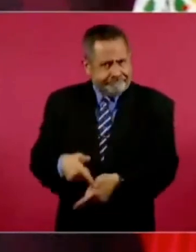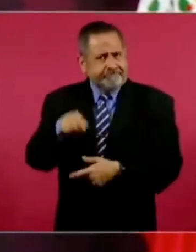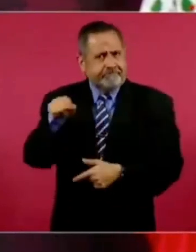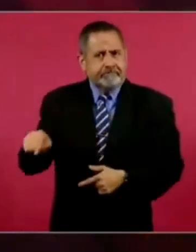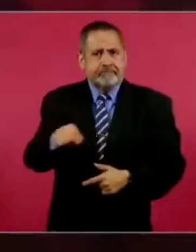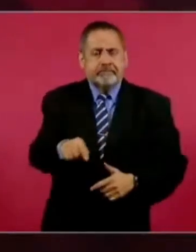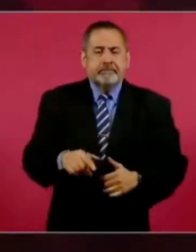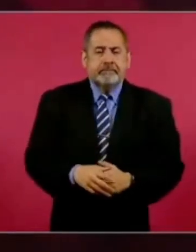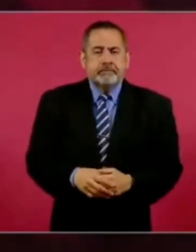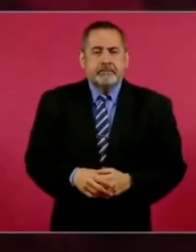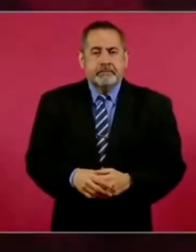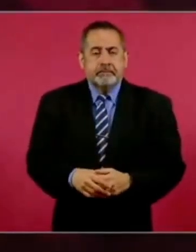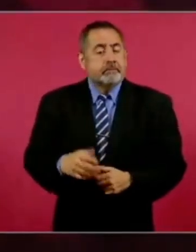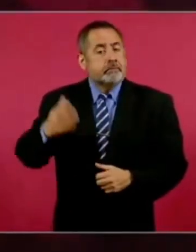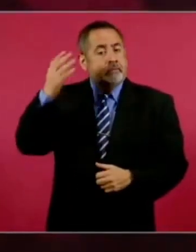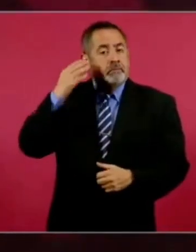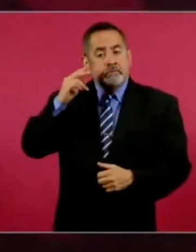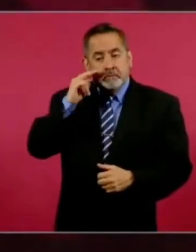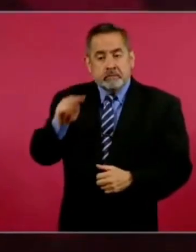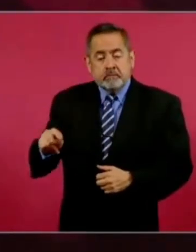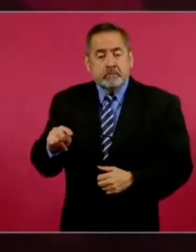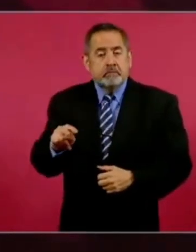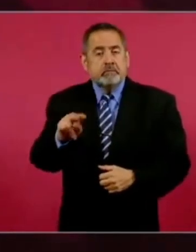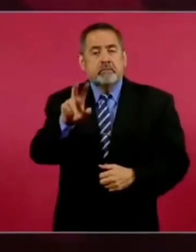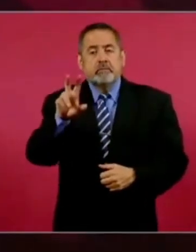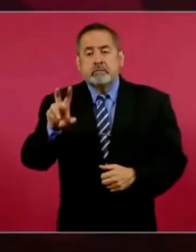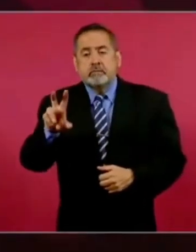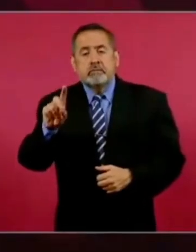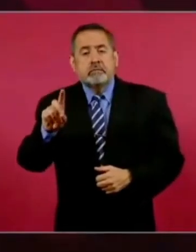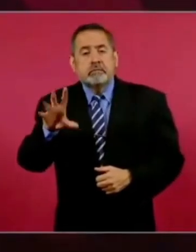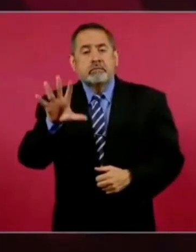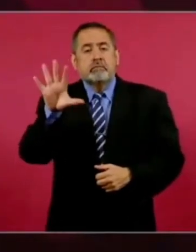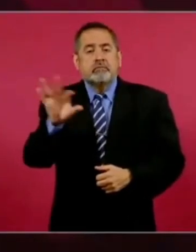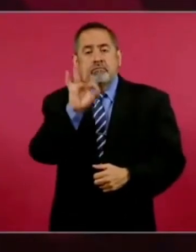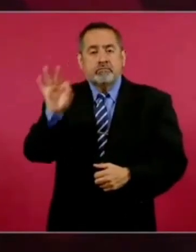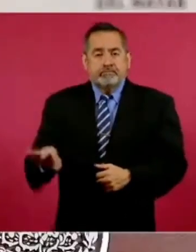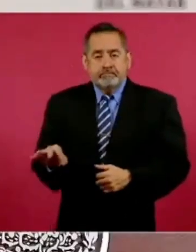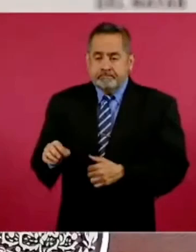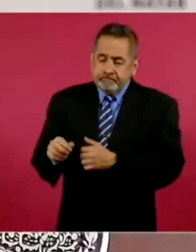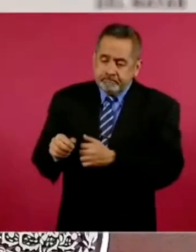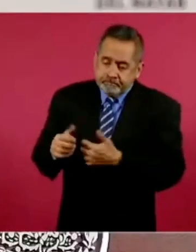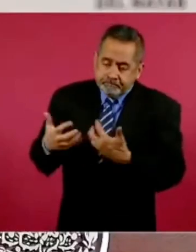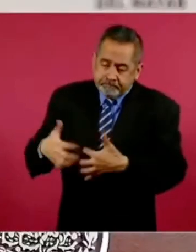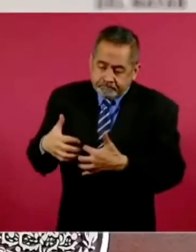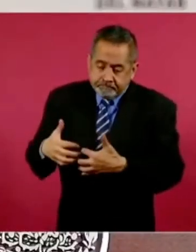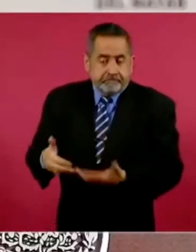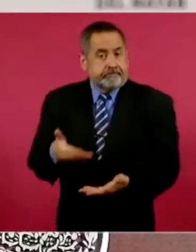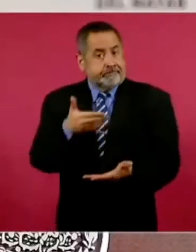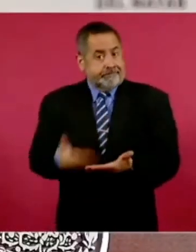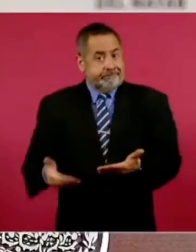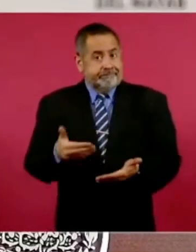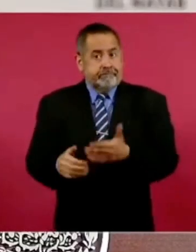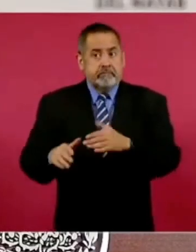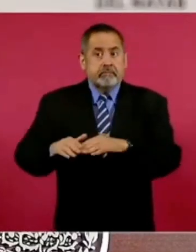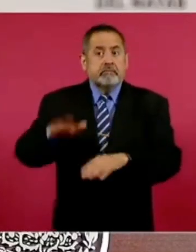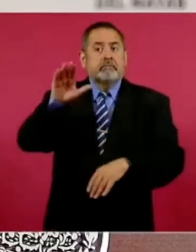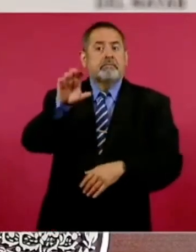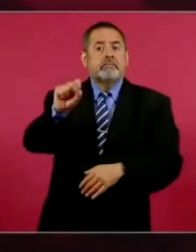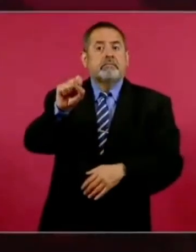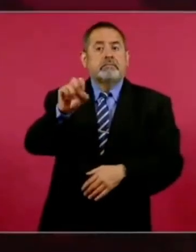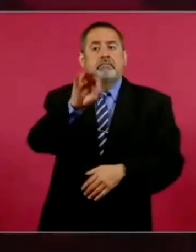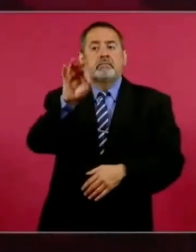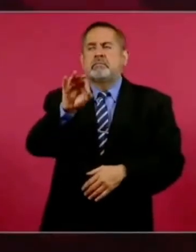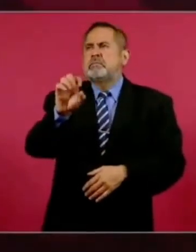Nosotros las encontramos a 35 por ciento de su capacidad productiva, las tenemos más de 60,